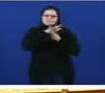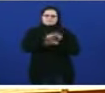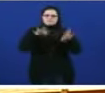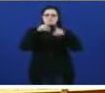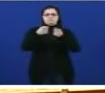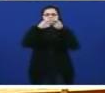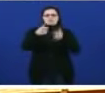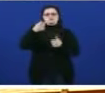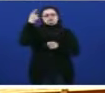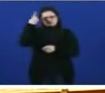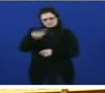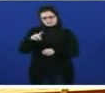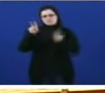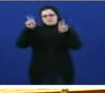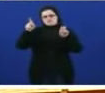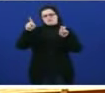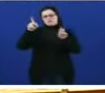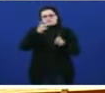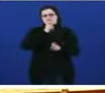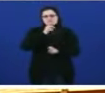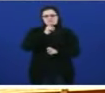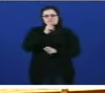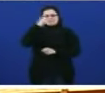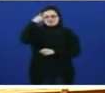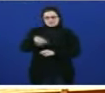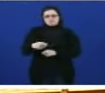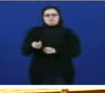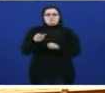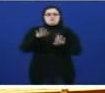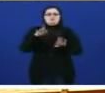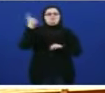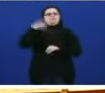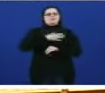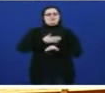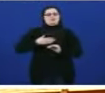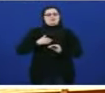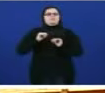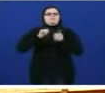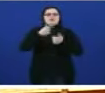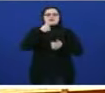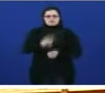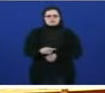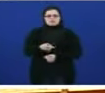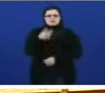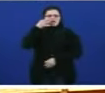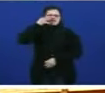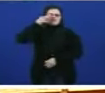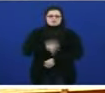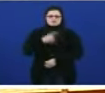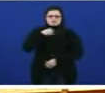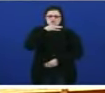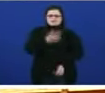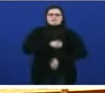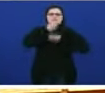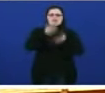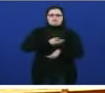é un problema complexo, pero teremos que empezar tamén segundo as súas palabras por dicir a verdade. Vou lle dar algúns datos.